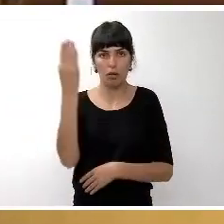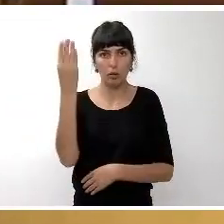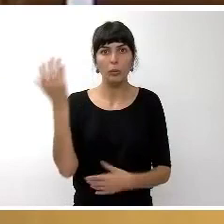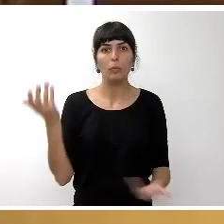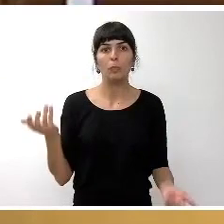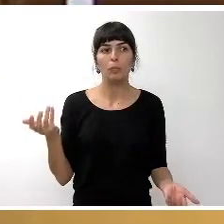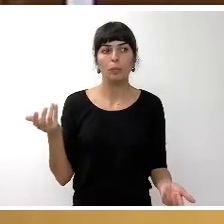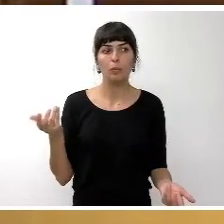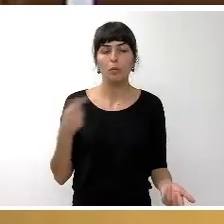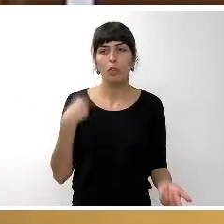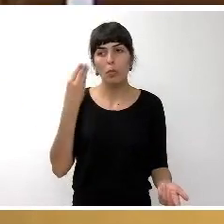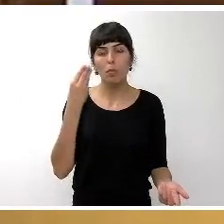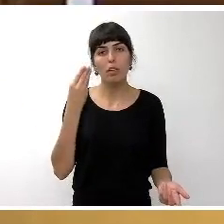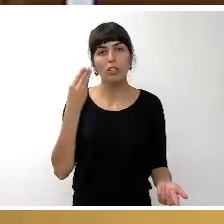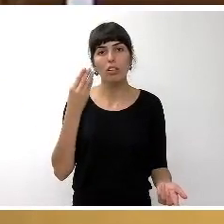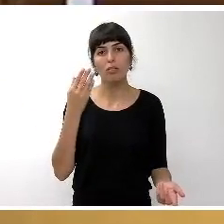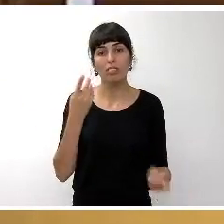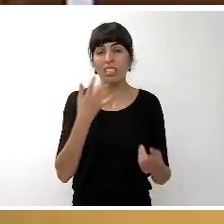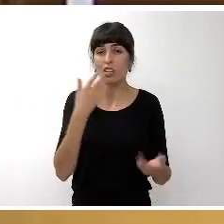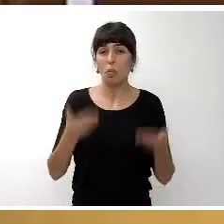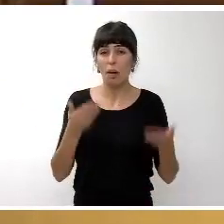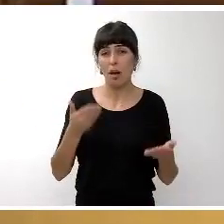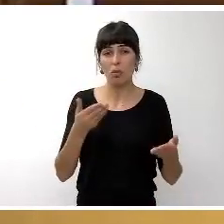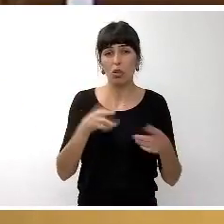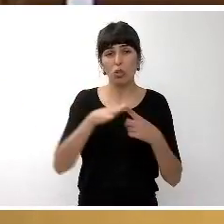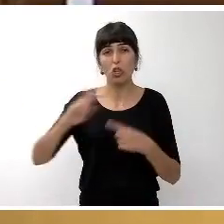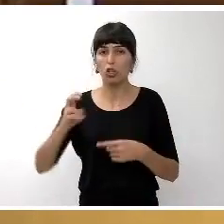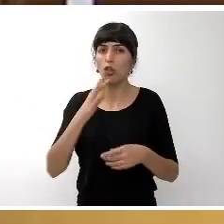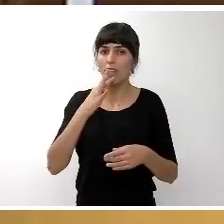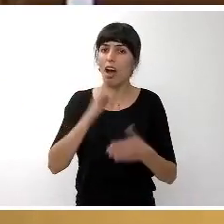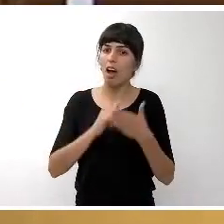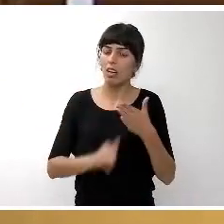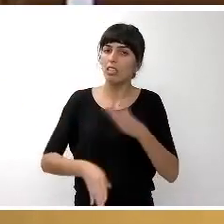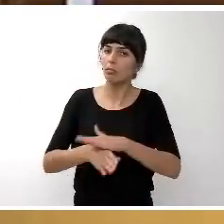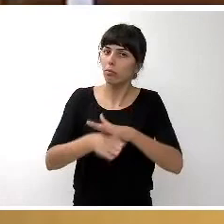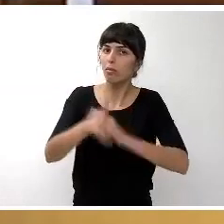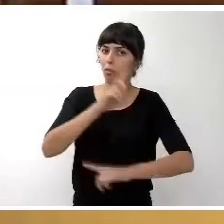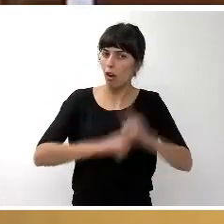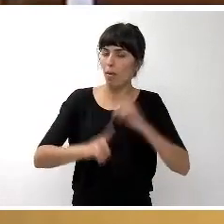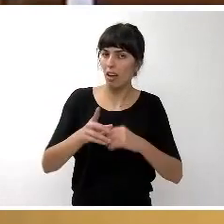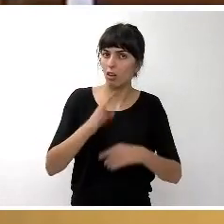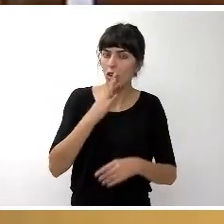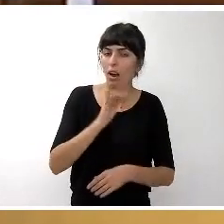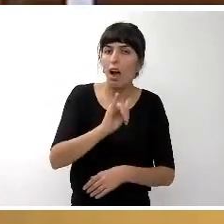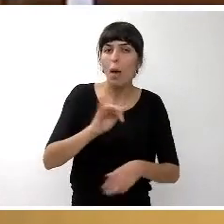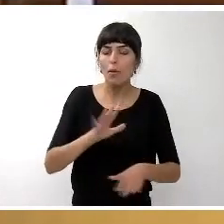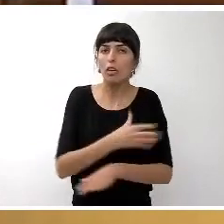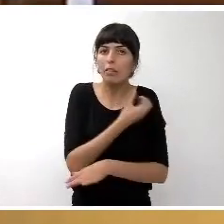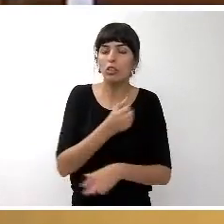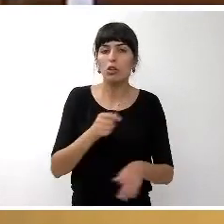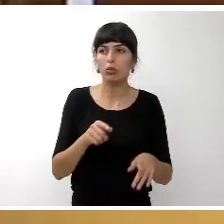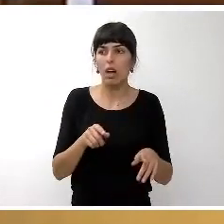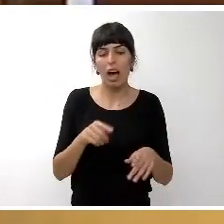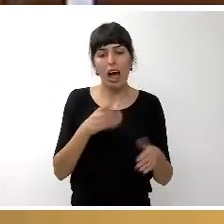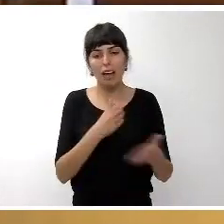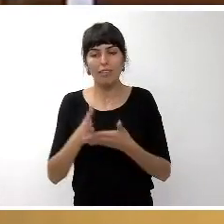a diferencia de otras ocasiones, seguimos en crisis, seguimos con muchos problemas, pero el Cabildo empieza con el ajuste que hemos tenido en estos